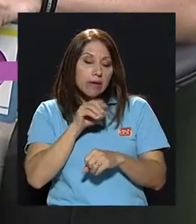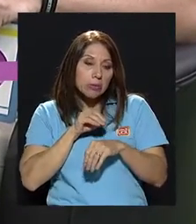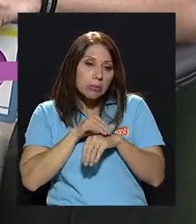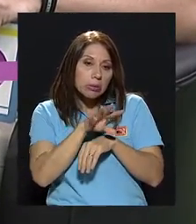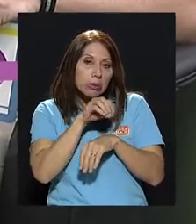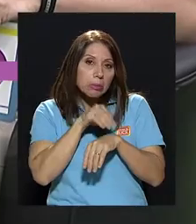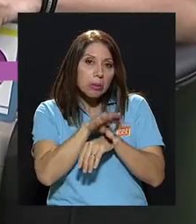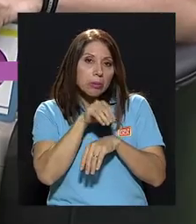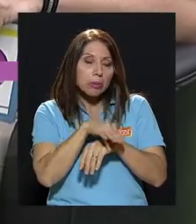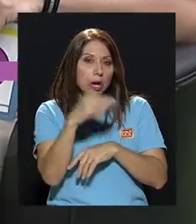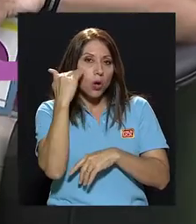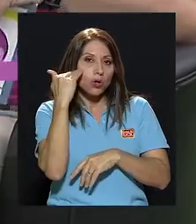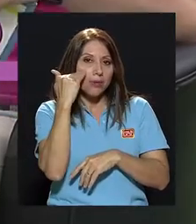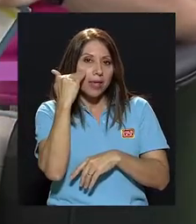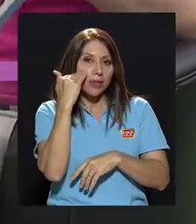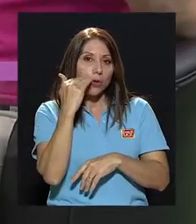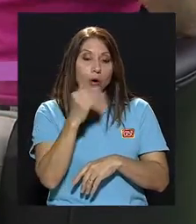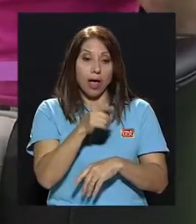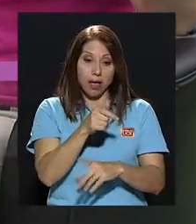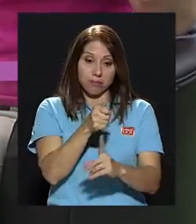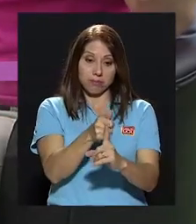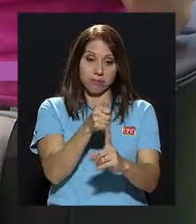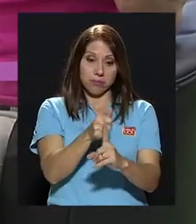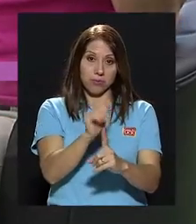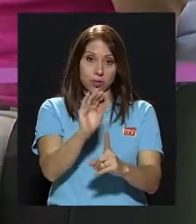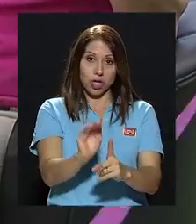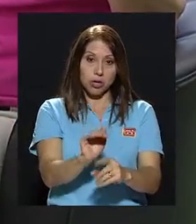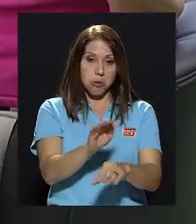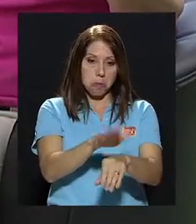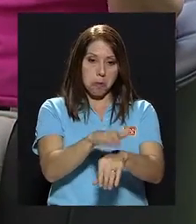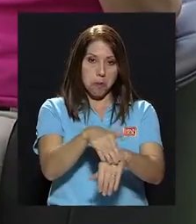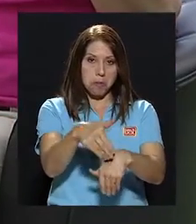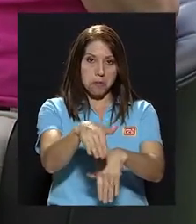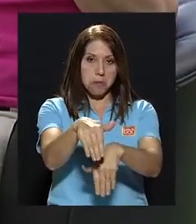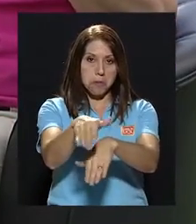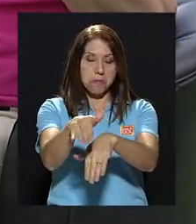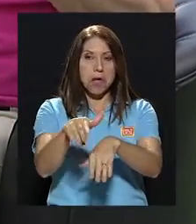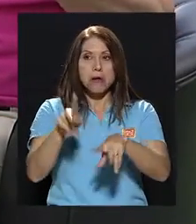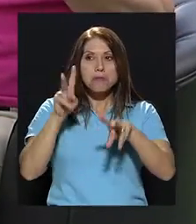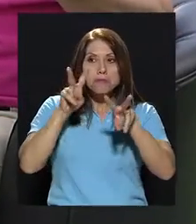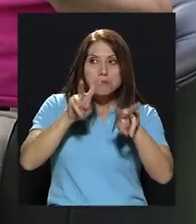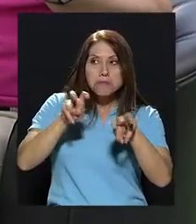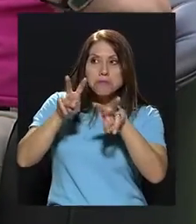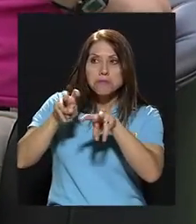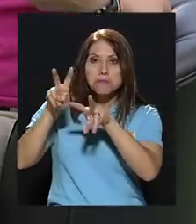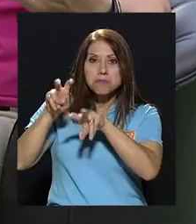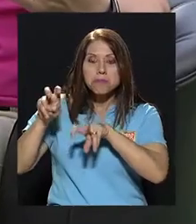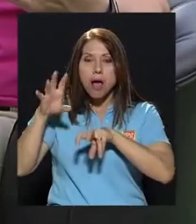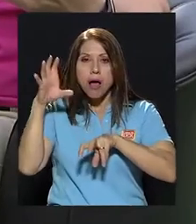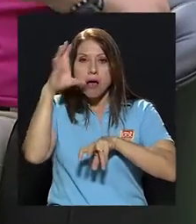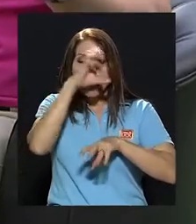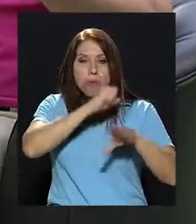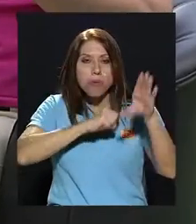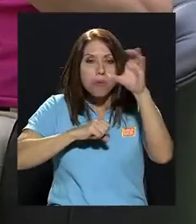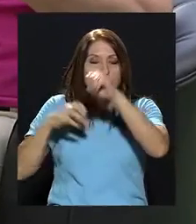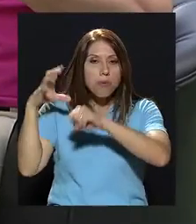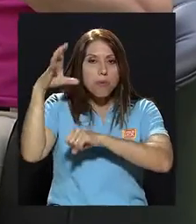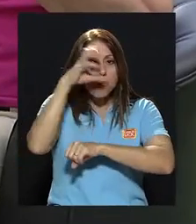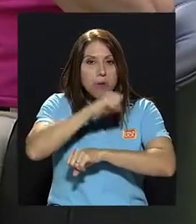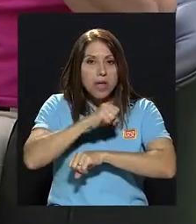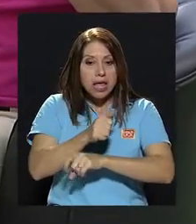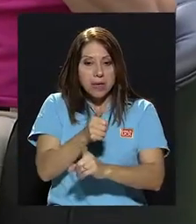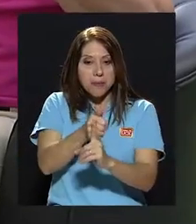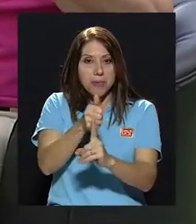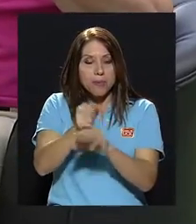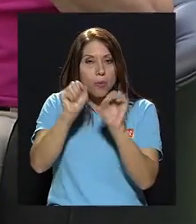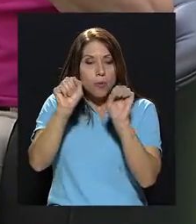reconocimiento, sino es permitirle que él perciba, explore y además de eso darle espacio para que